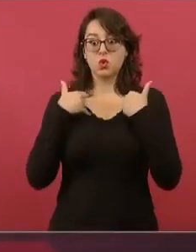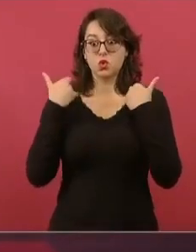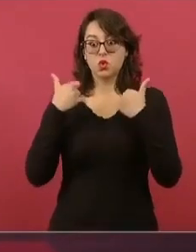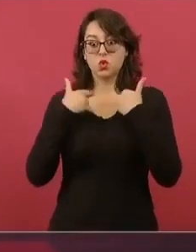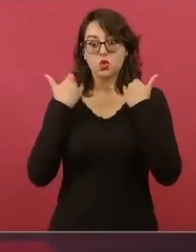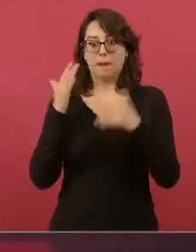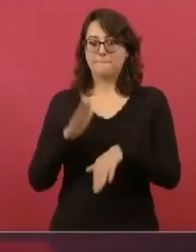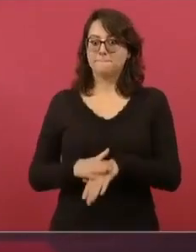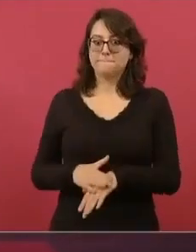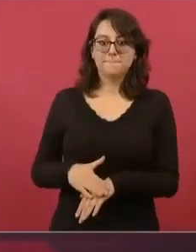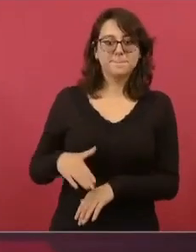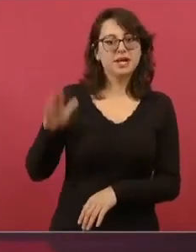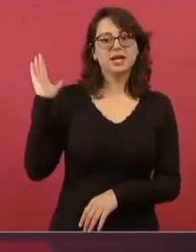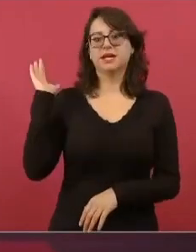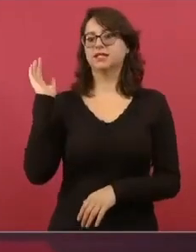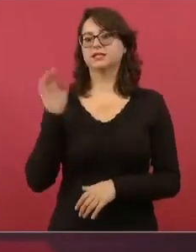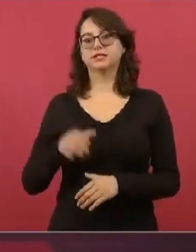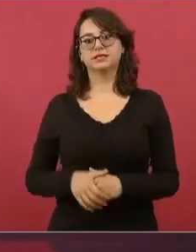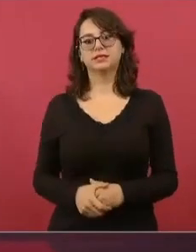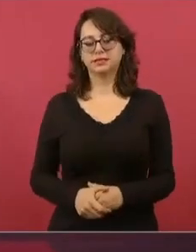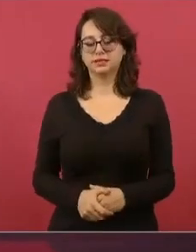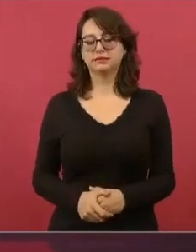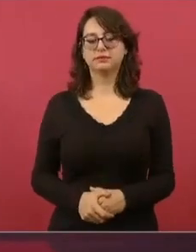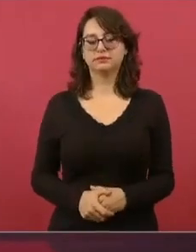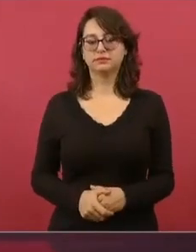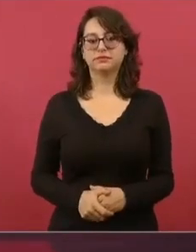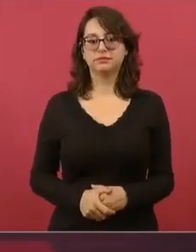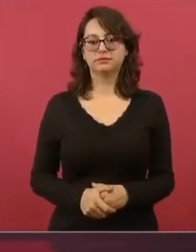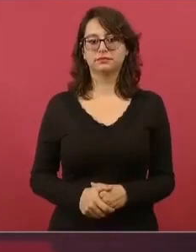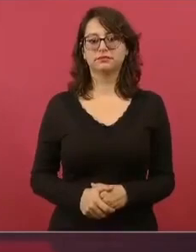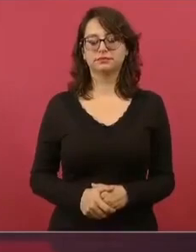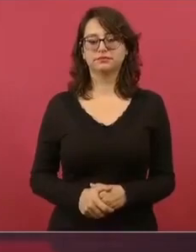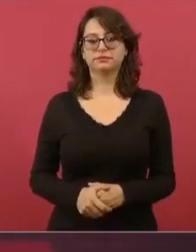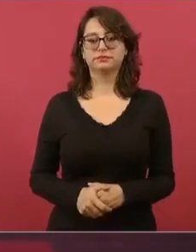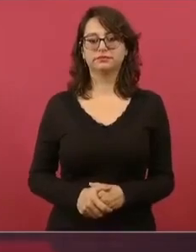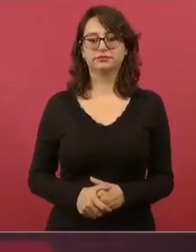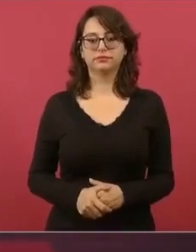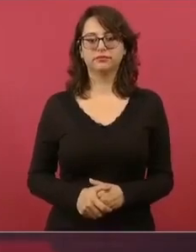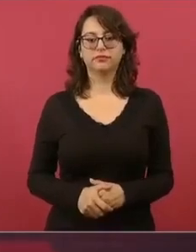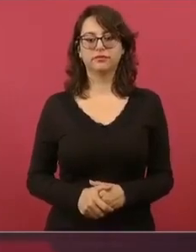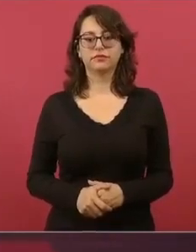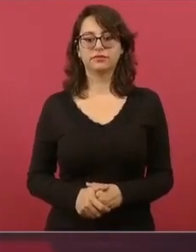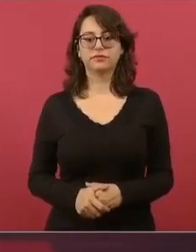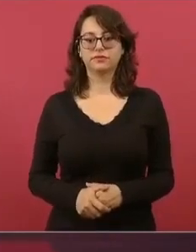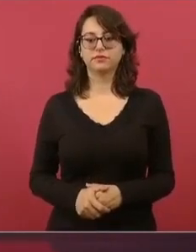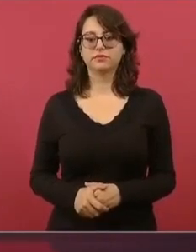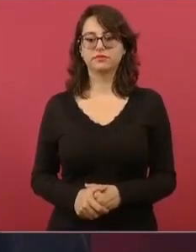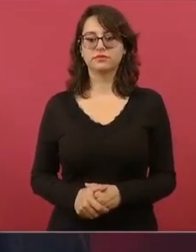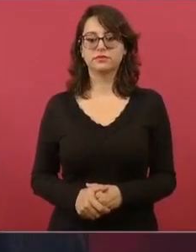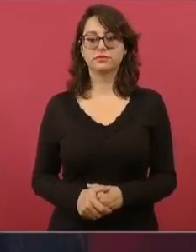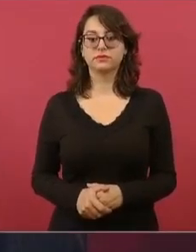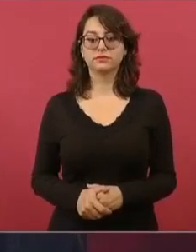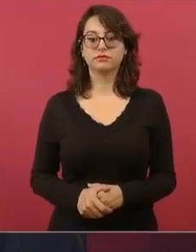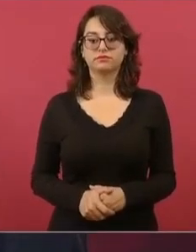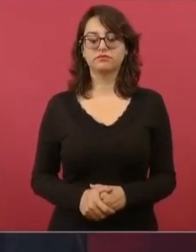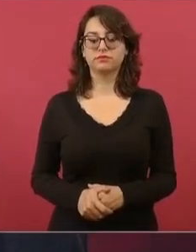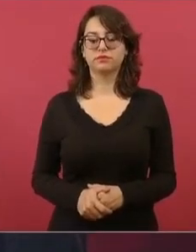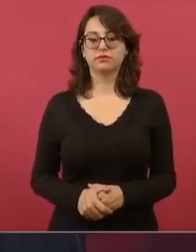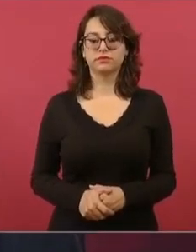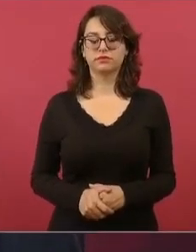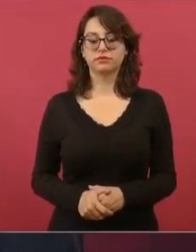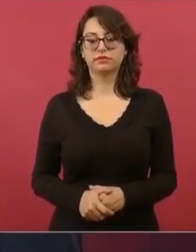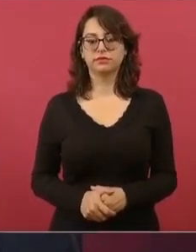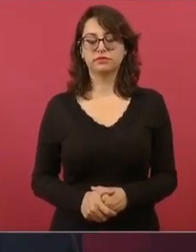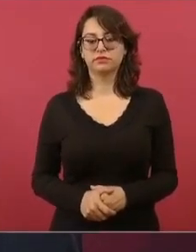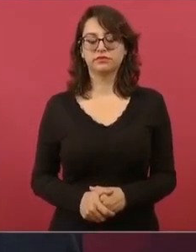que estén transmitiendo su